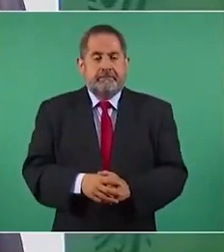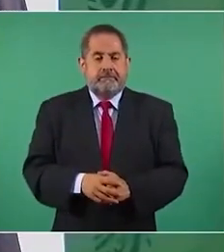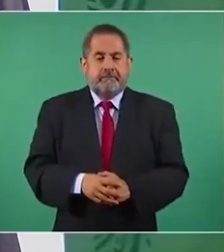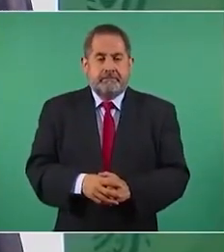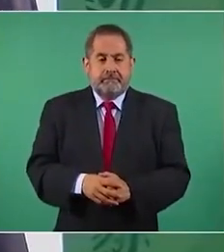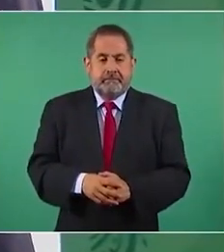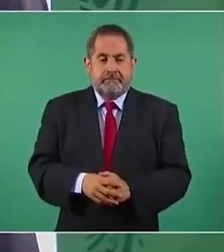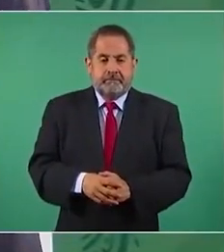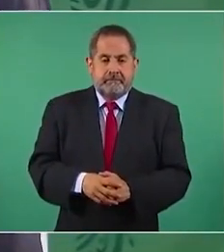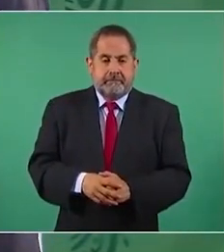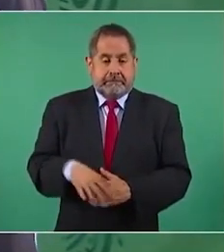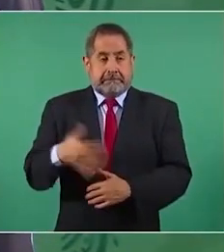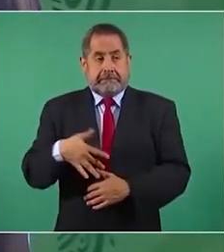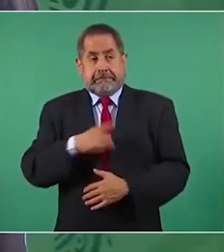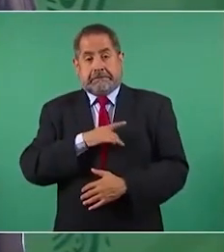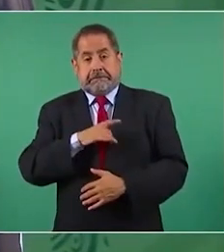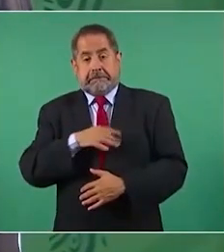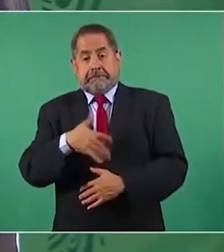ahí nanita